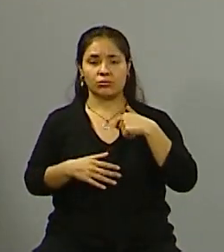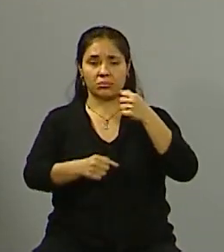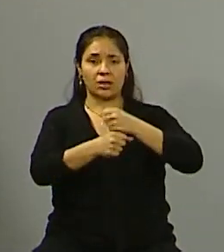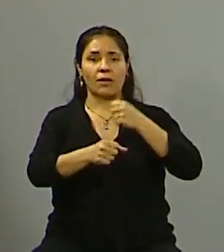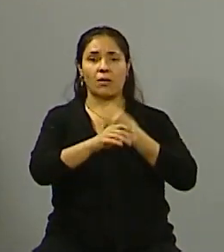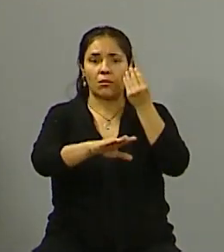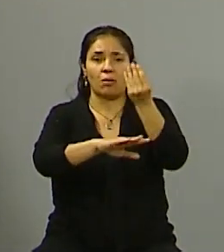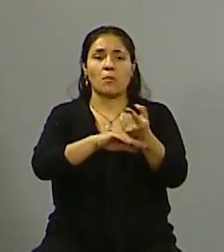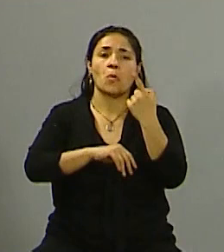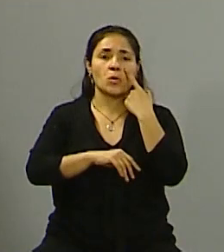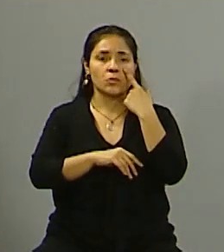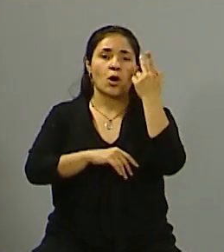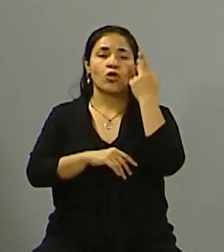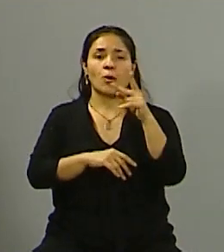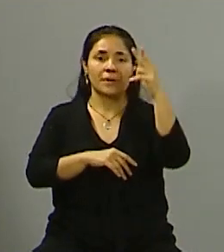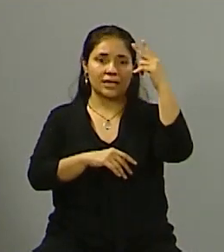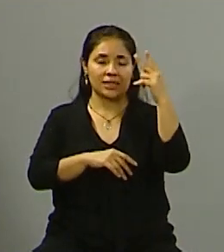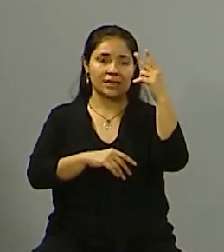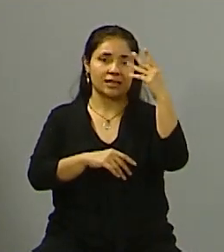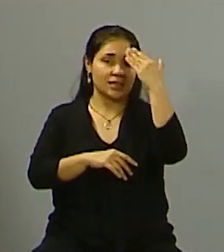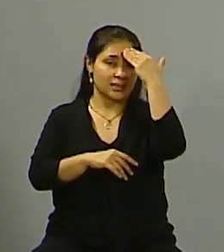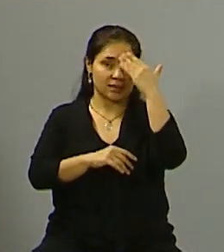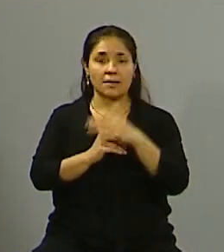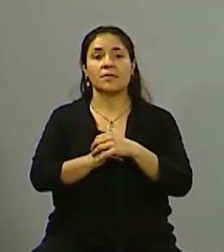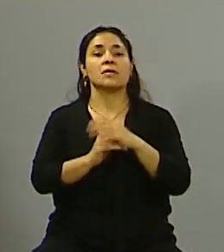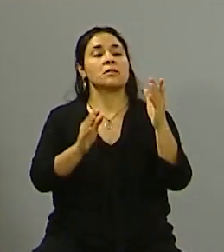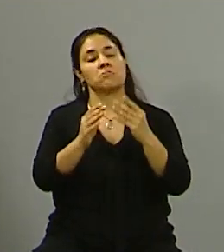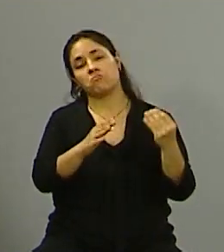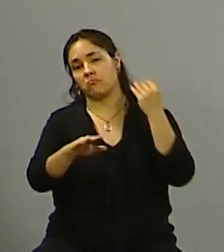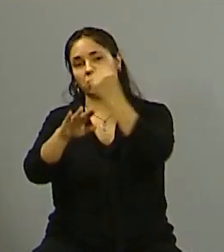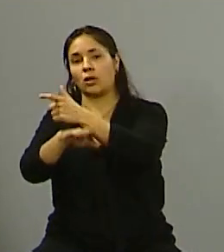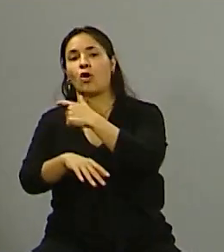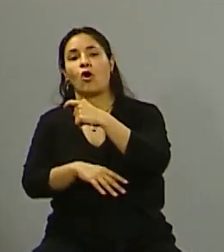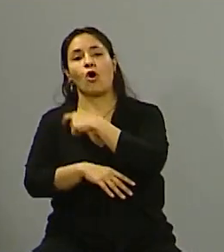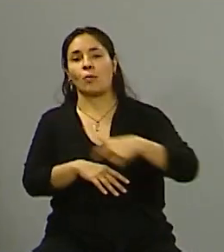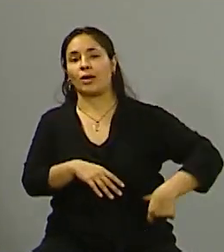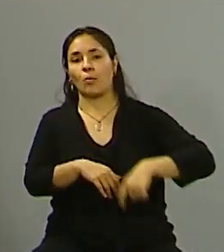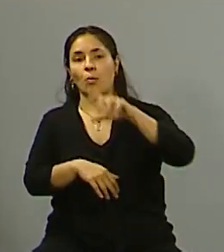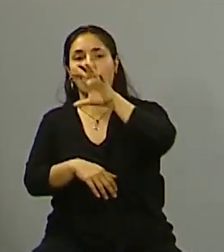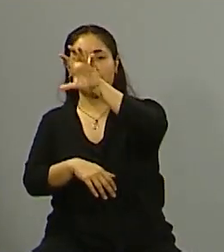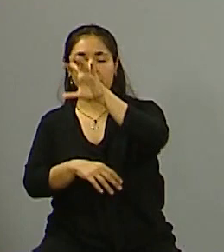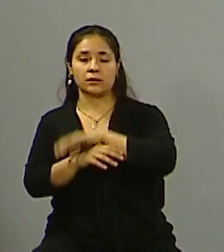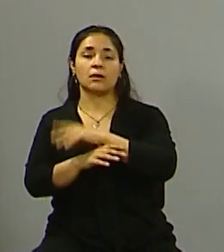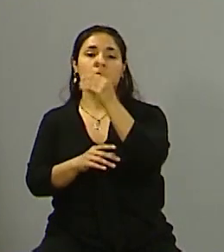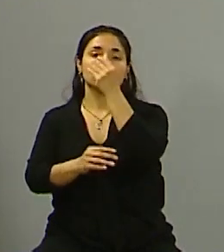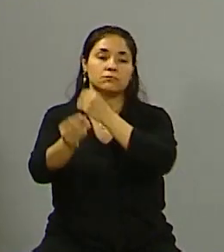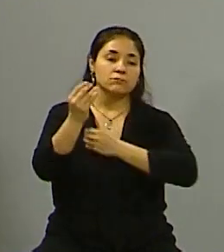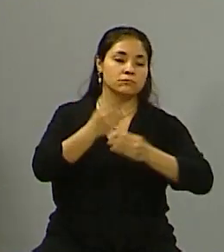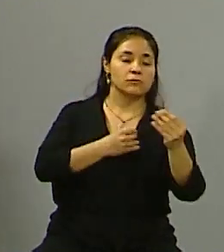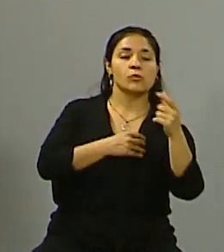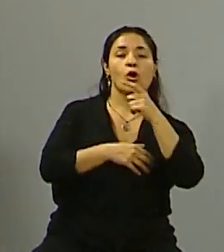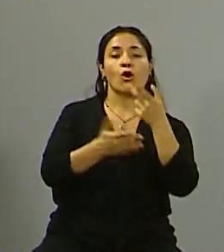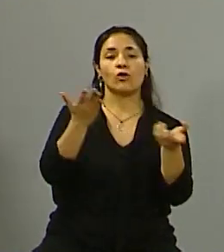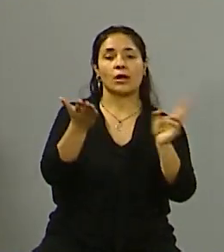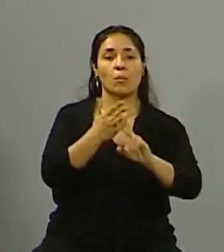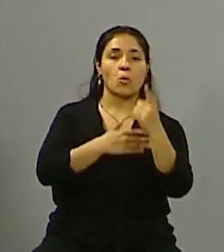activamente en el municipio hasta el año 2015, que me fui al gobierno provincial y ahora que vuelvo al municipio, es un municipio totalmente diferente,